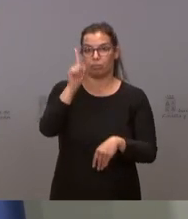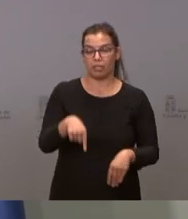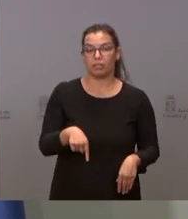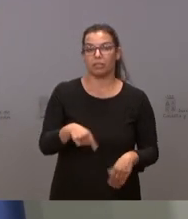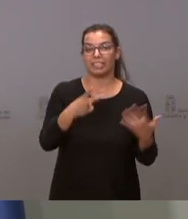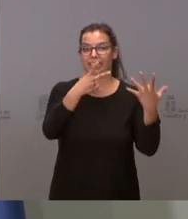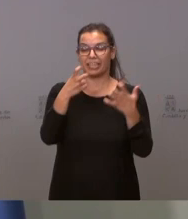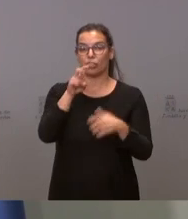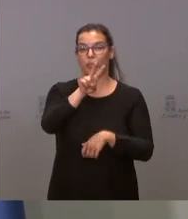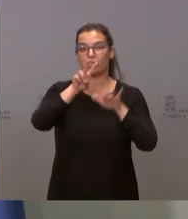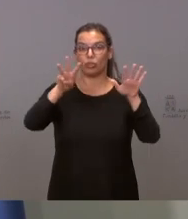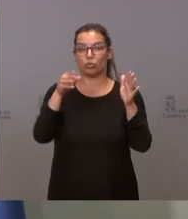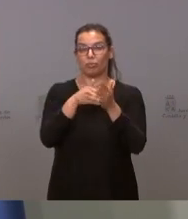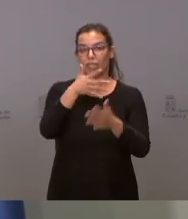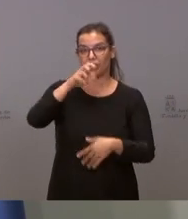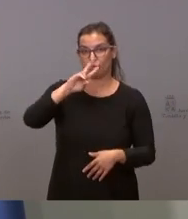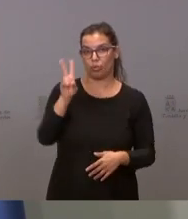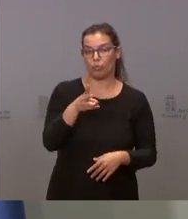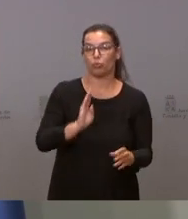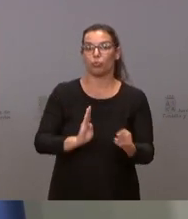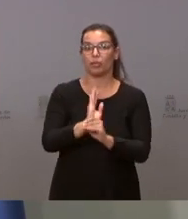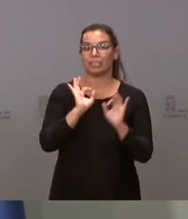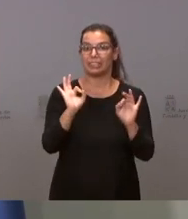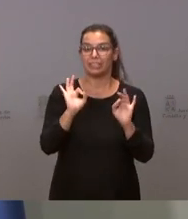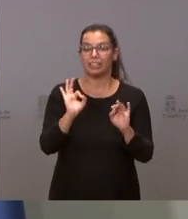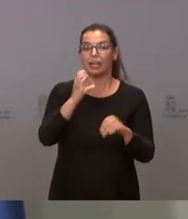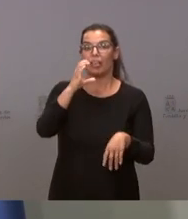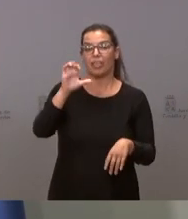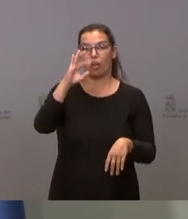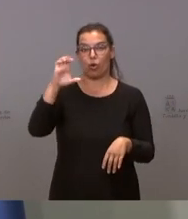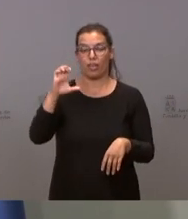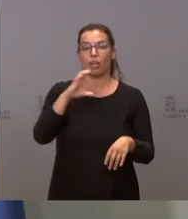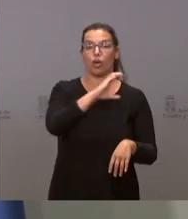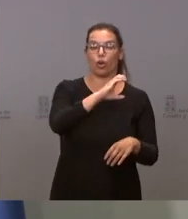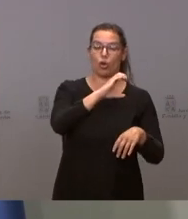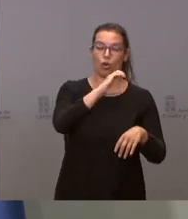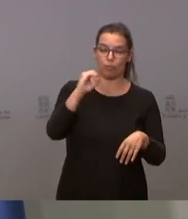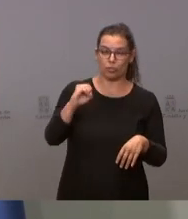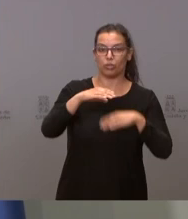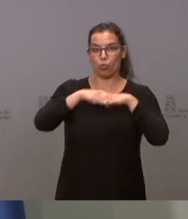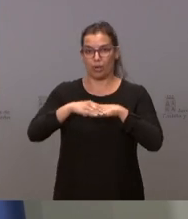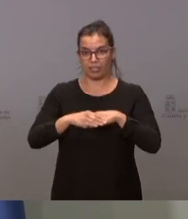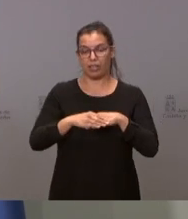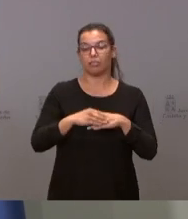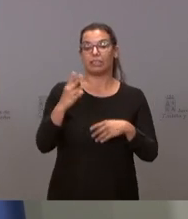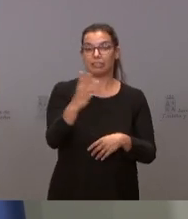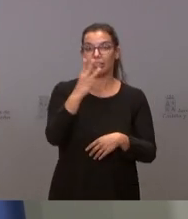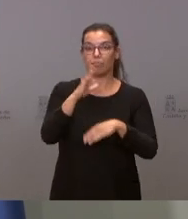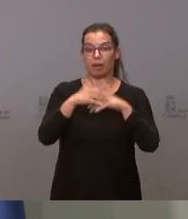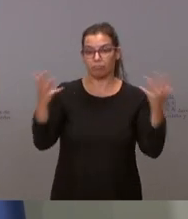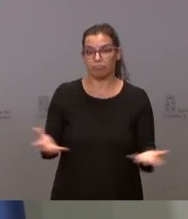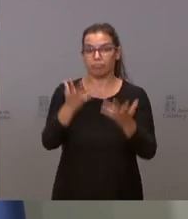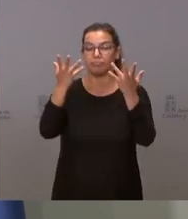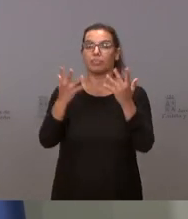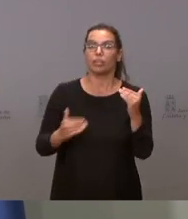728.500 euros a una subvención a COE, Comisiones Obreras y UGT, para apoyar la promoción de la